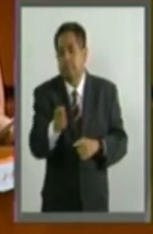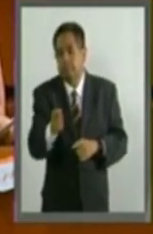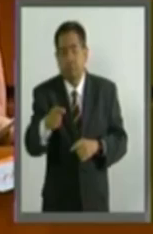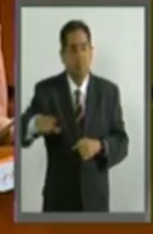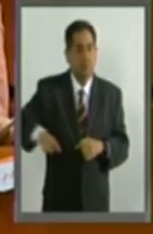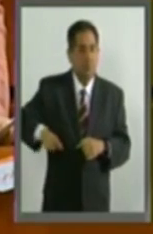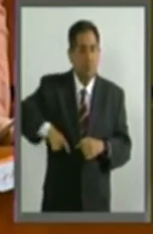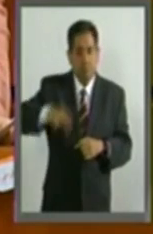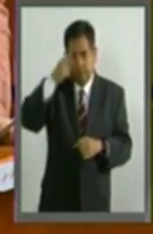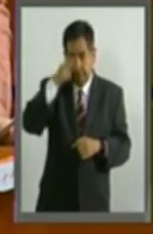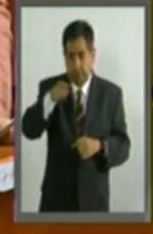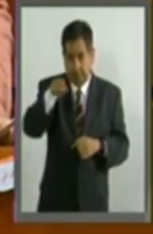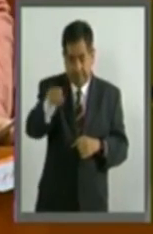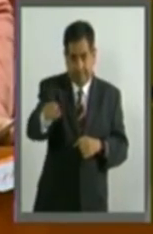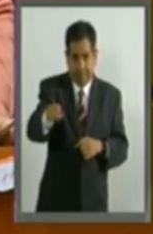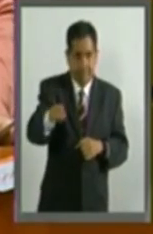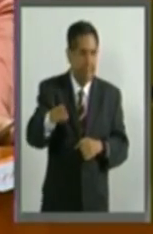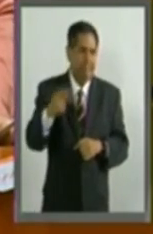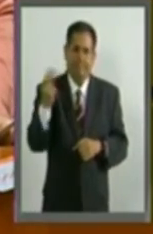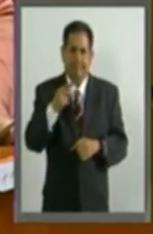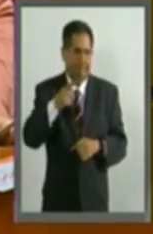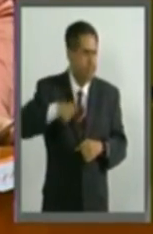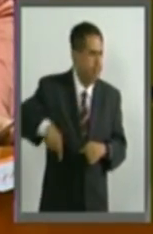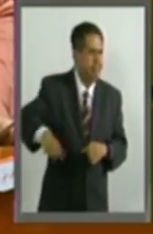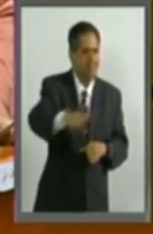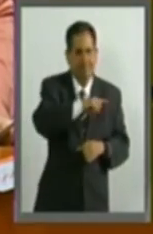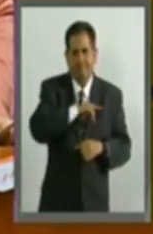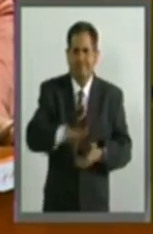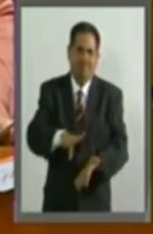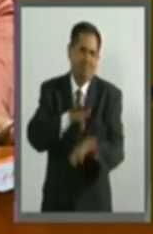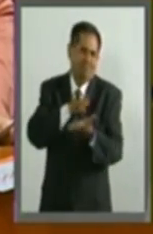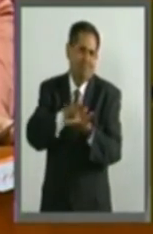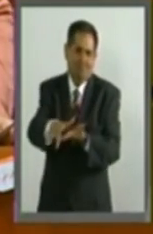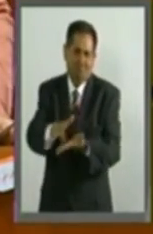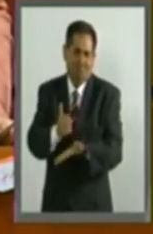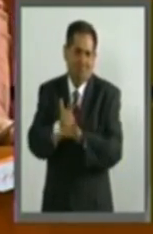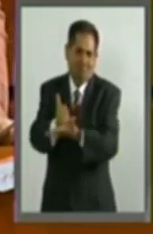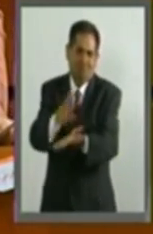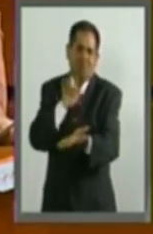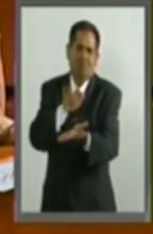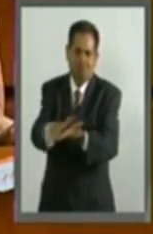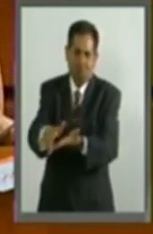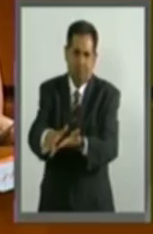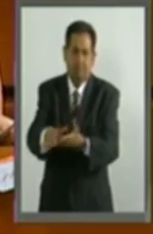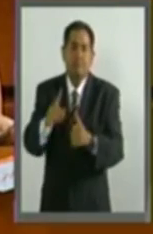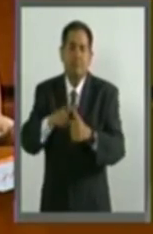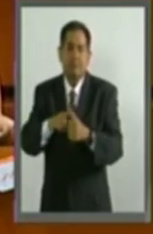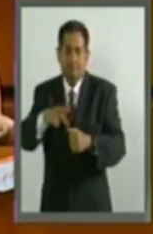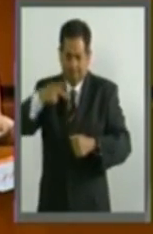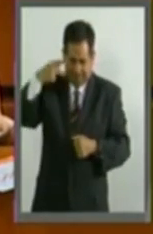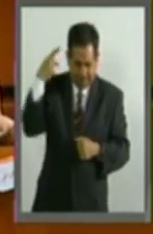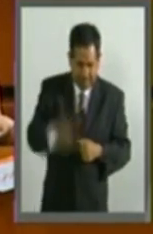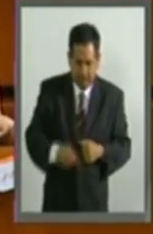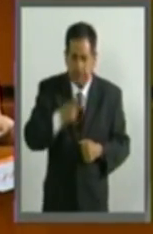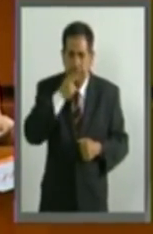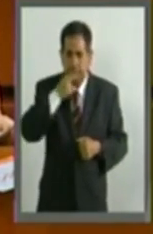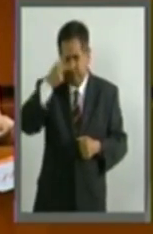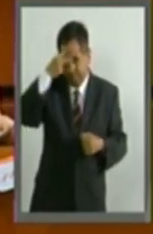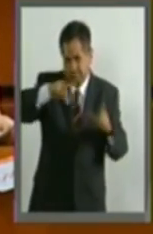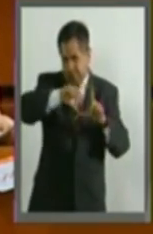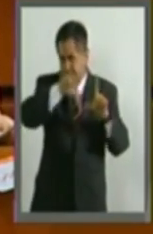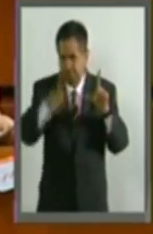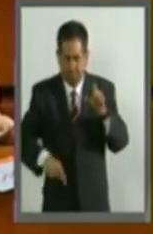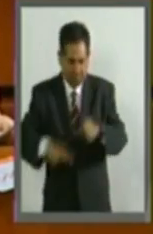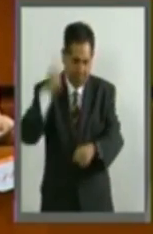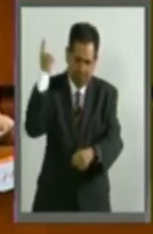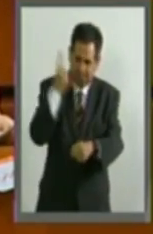necesita el respaldo de todas y de todos. porque la patria, la patria es primero y